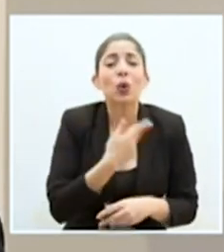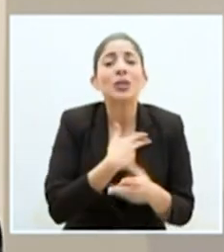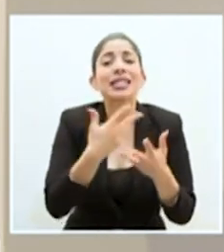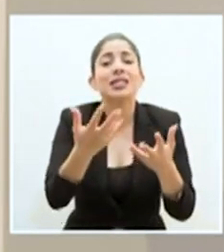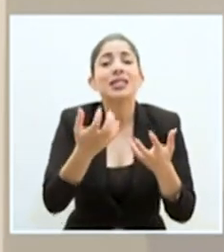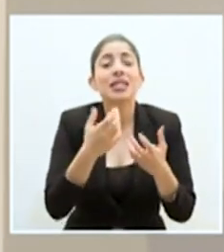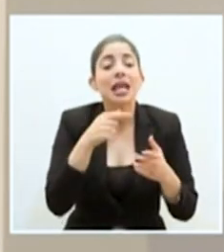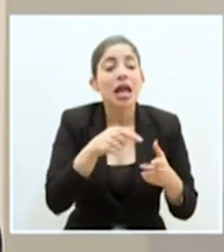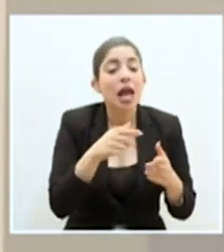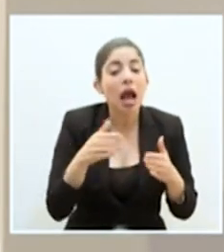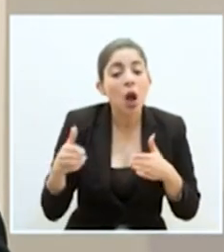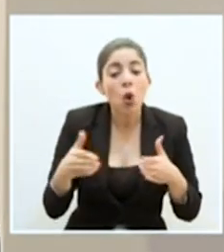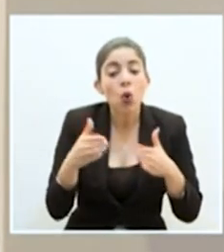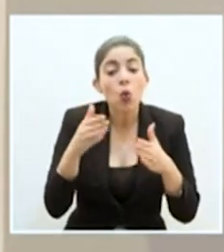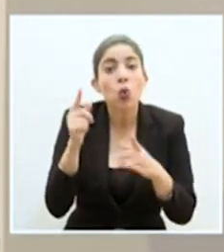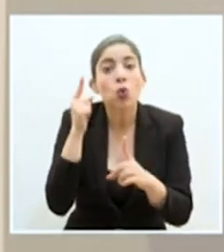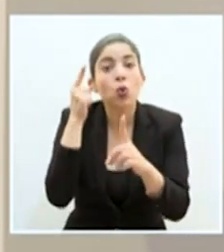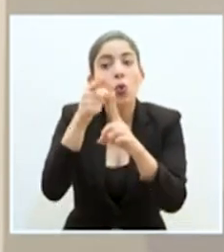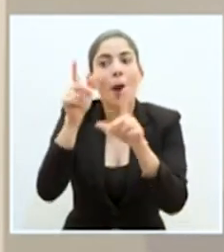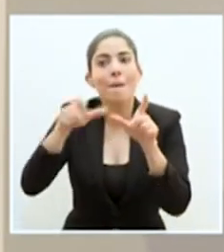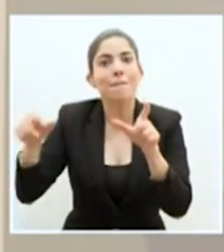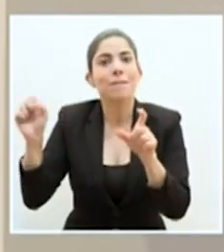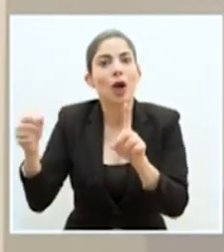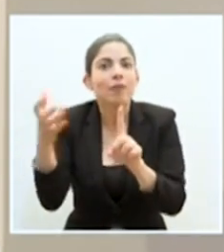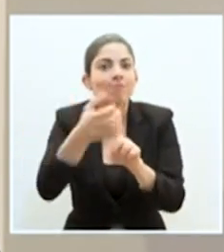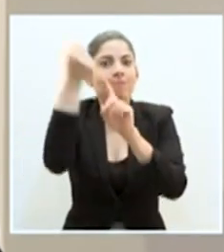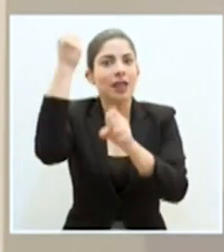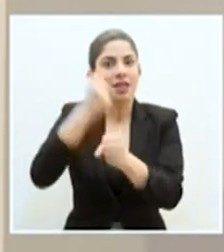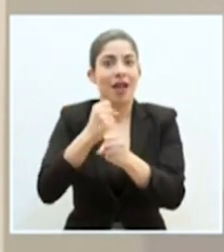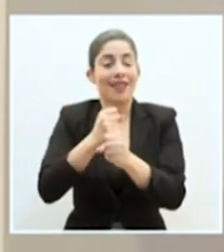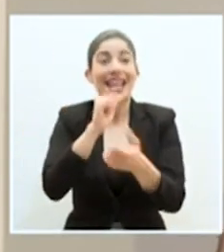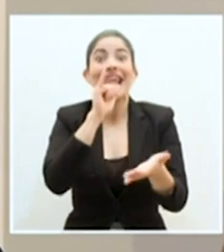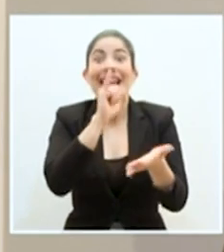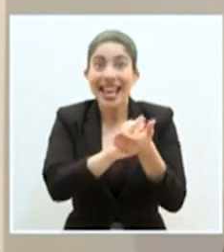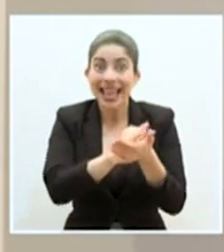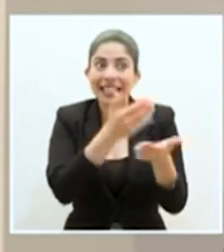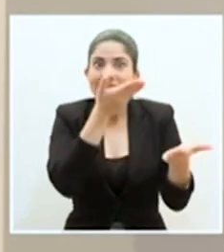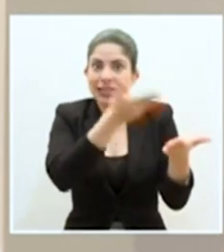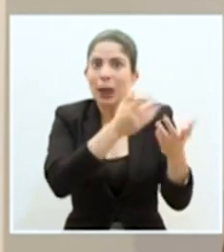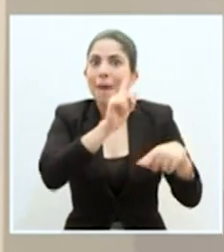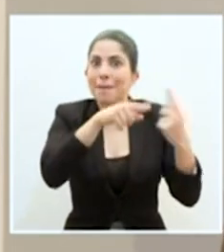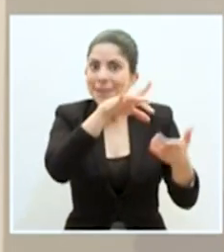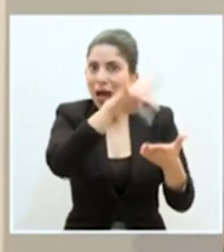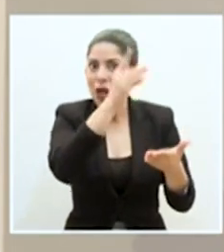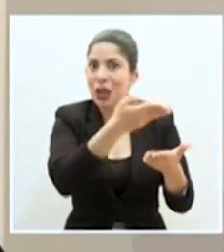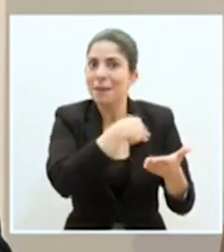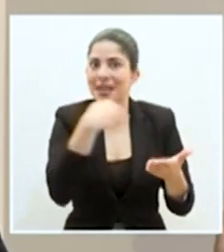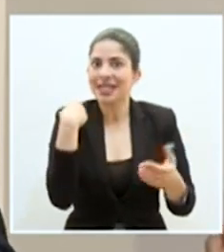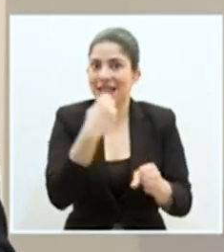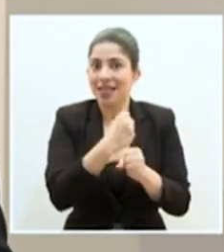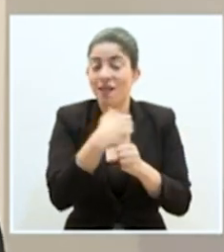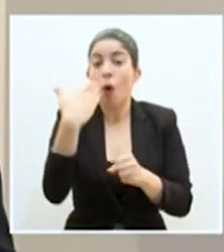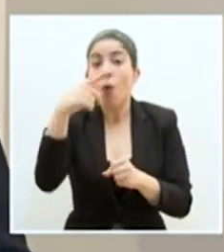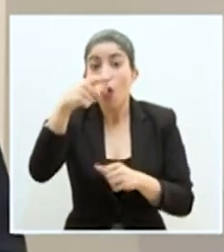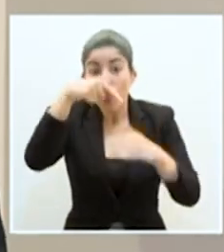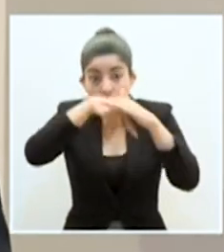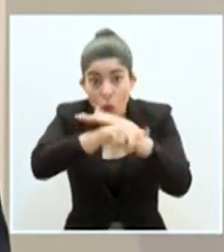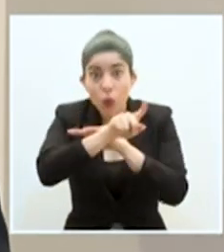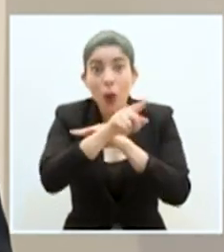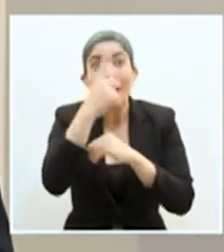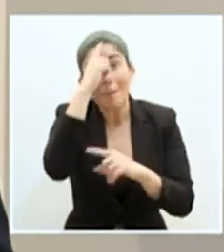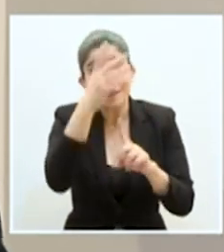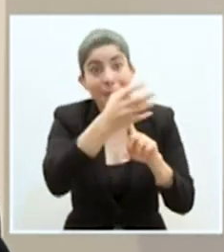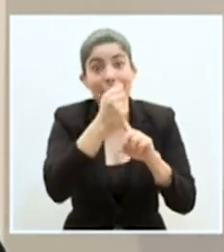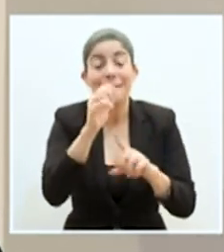darles rutas hacia la empleabilidad y eso es lo que se encontrarán en el sitio del Ministerio de Trabajo cuando entren a acceder a estas